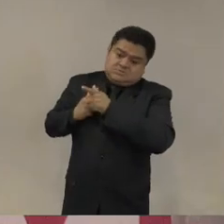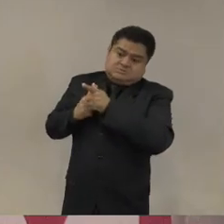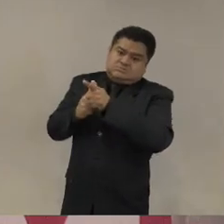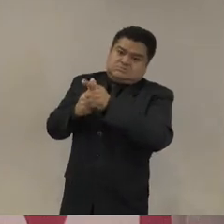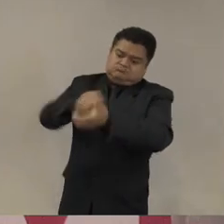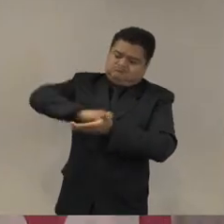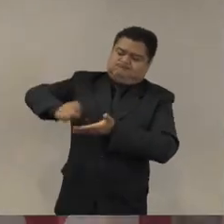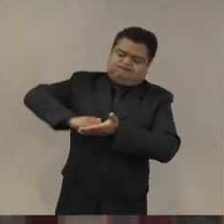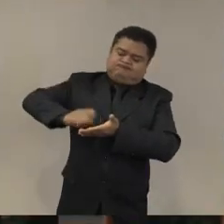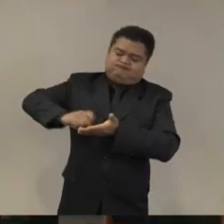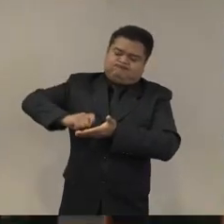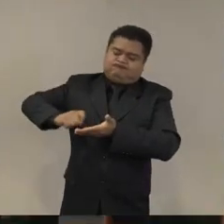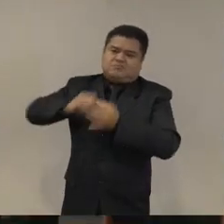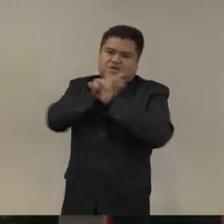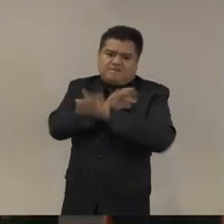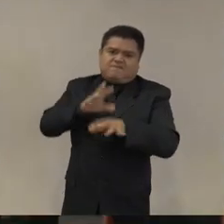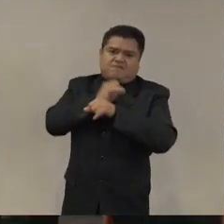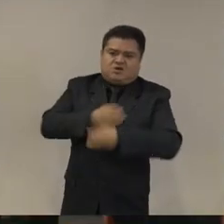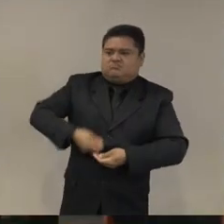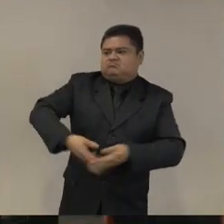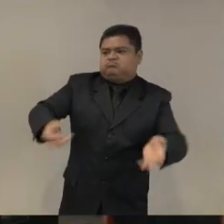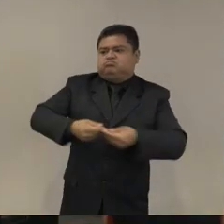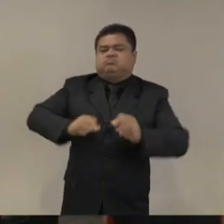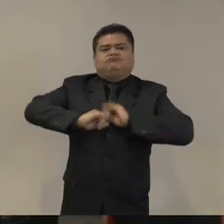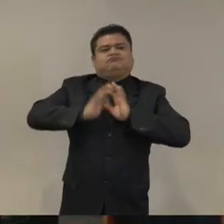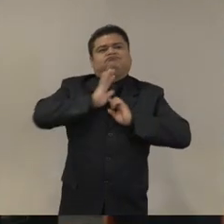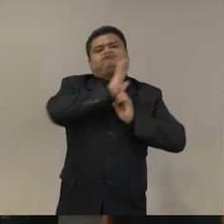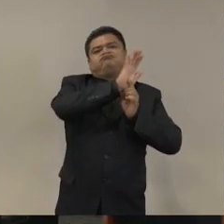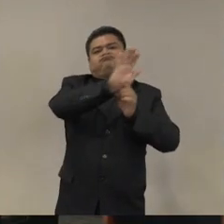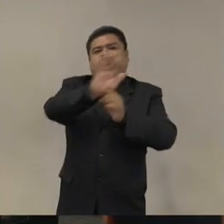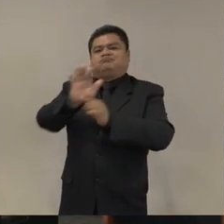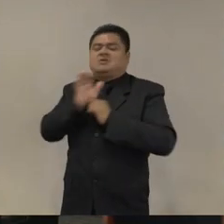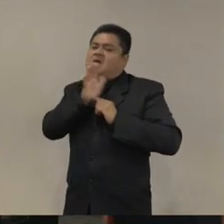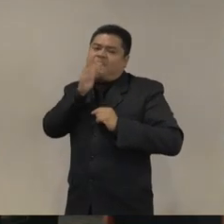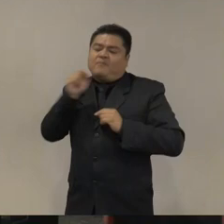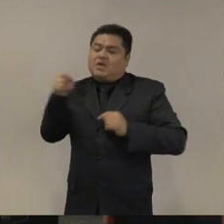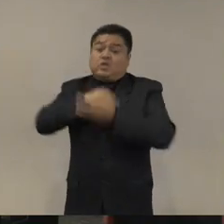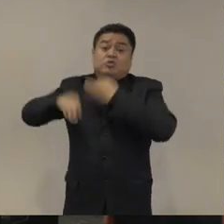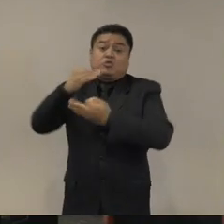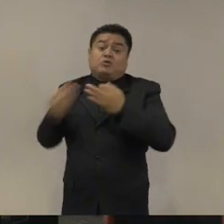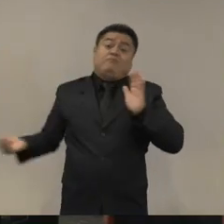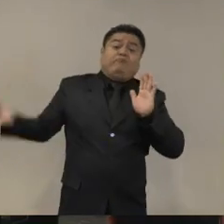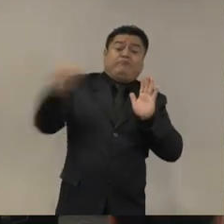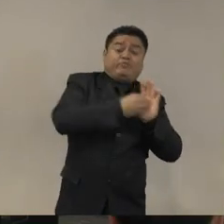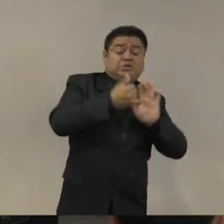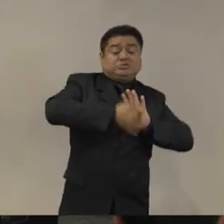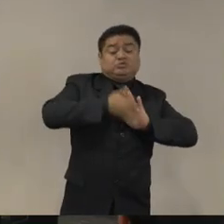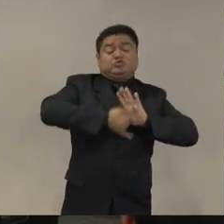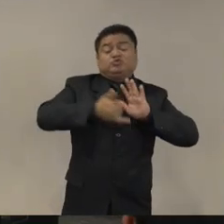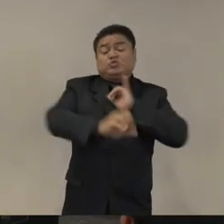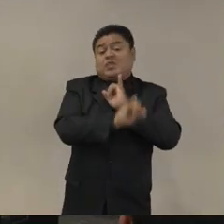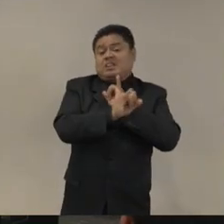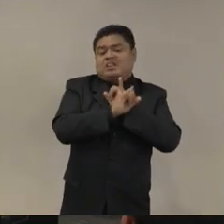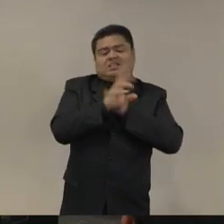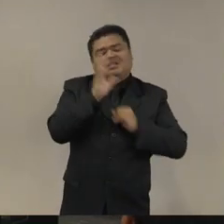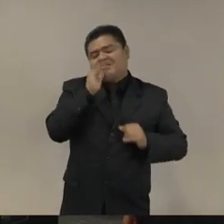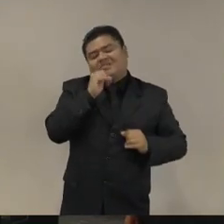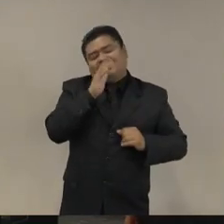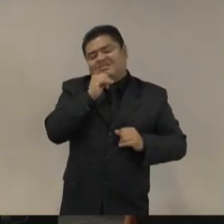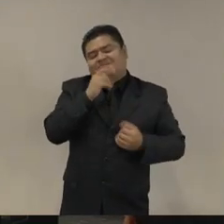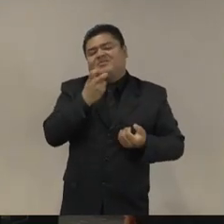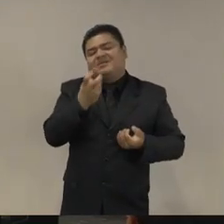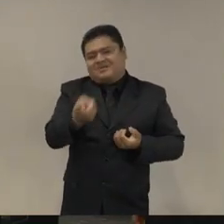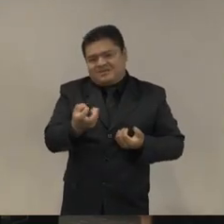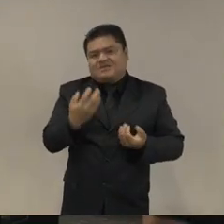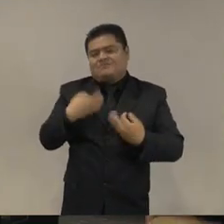función social de nuestro trabajo pero es una gran cuestión me gustó la parte de resistencia igual esa es la parte